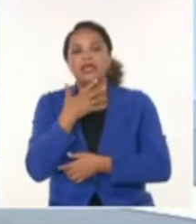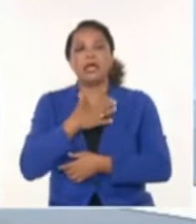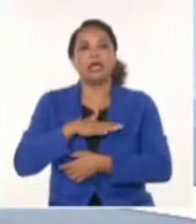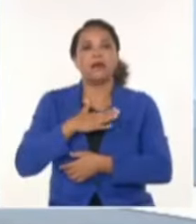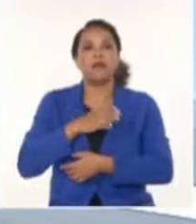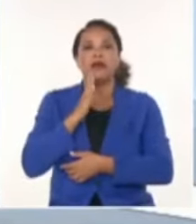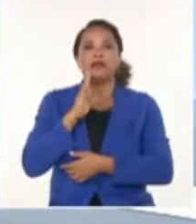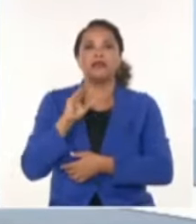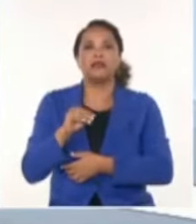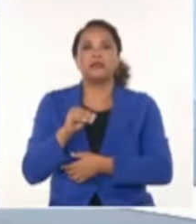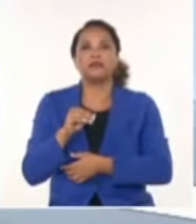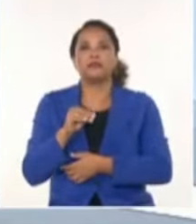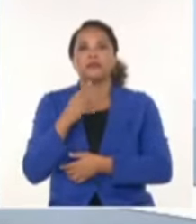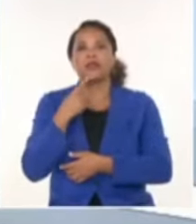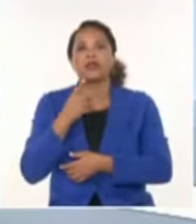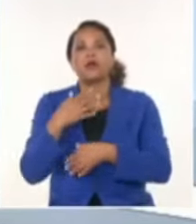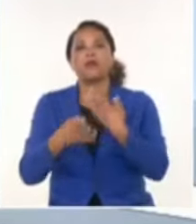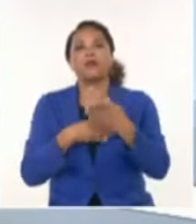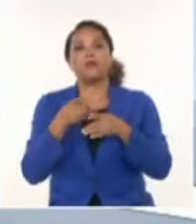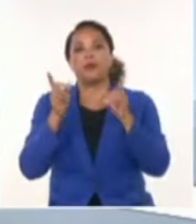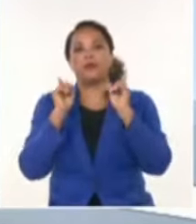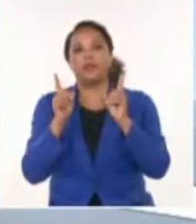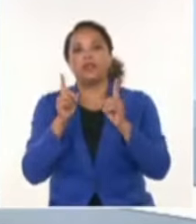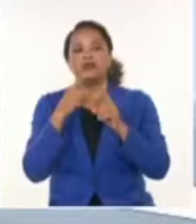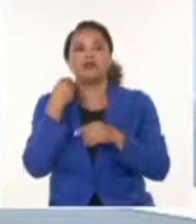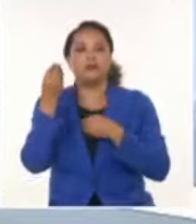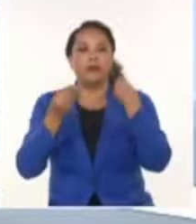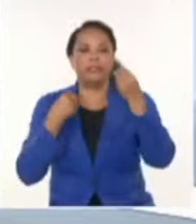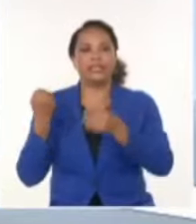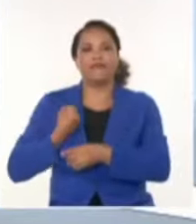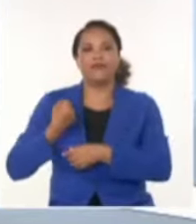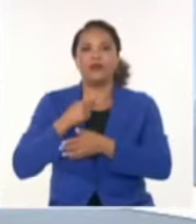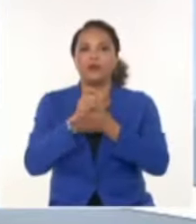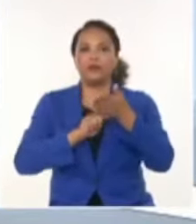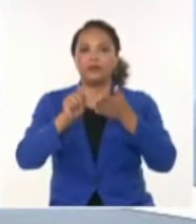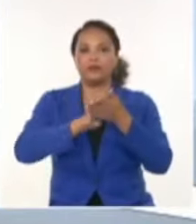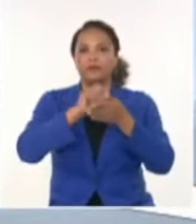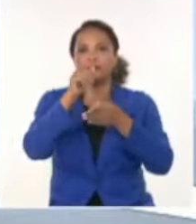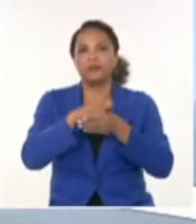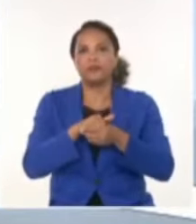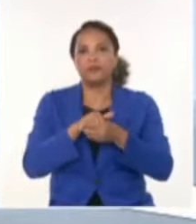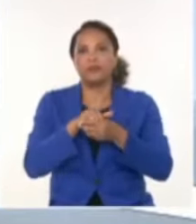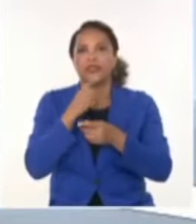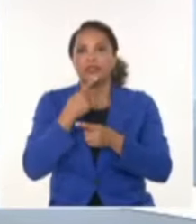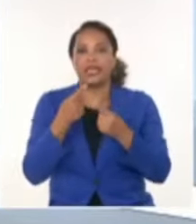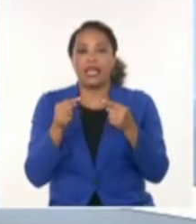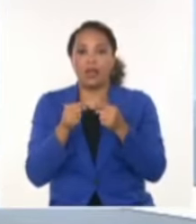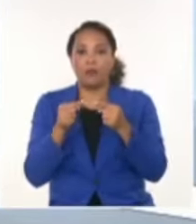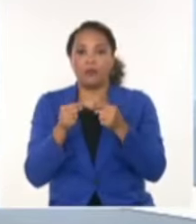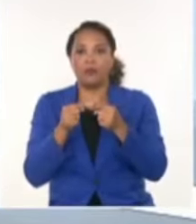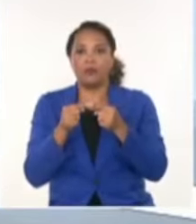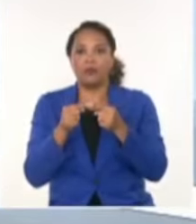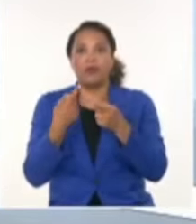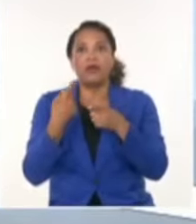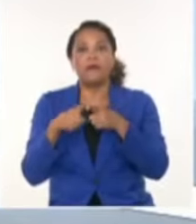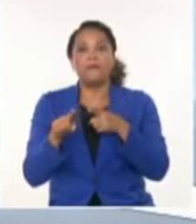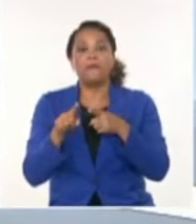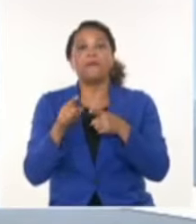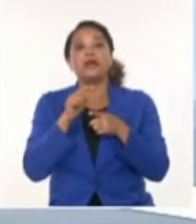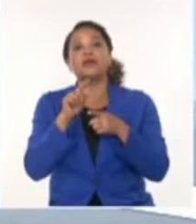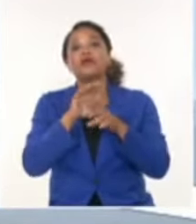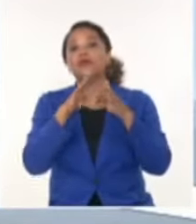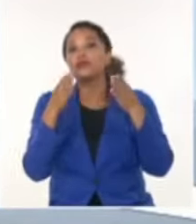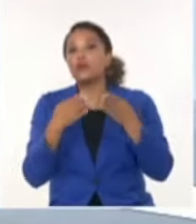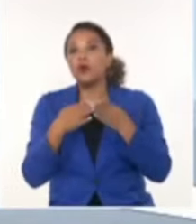digo esto porque hizo a políticos que se sienten estafados en comicios y lejos de la calma transpiran indignación. Pero ella, todo a sosiego,